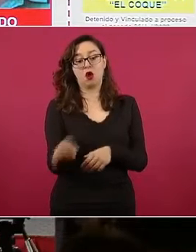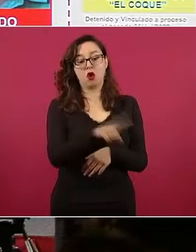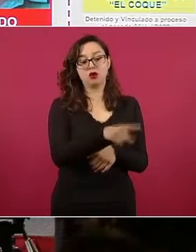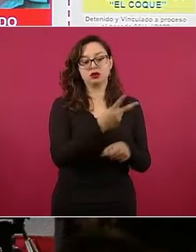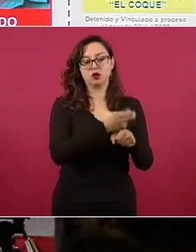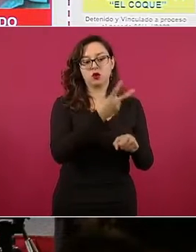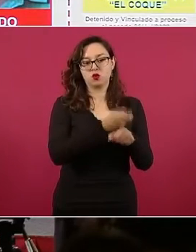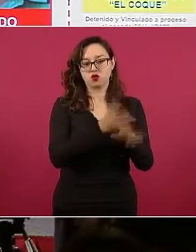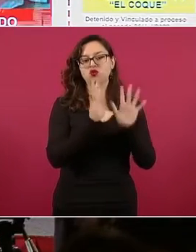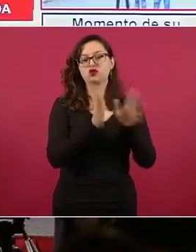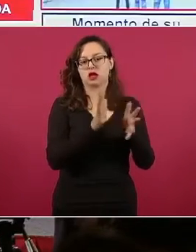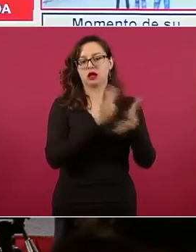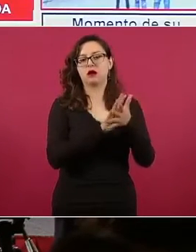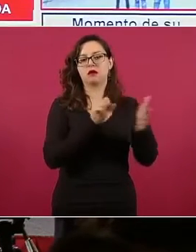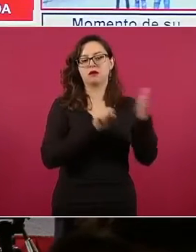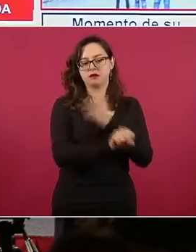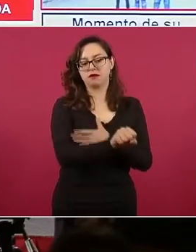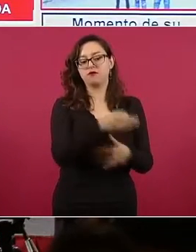a proceso penal.